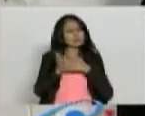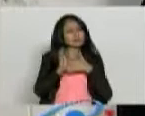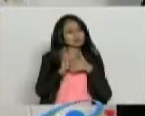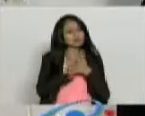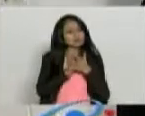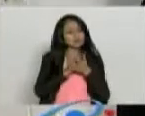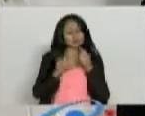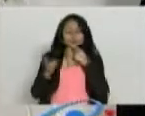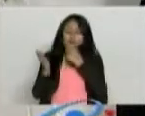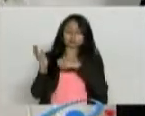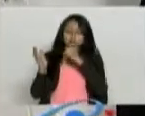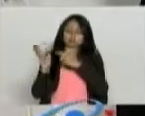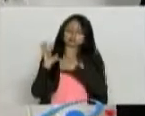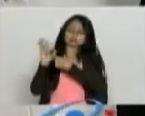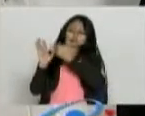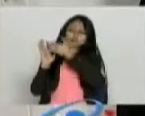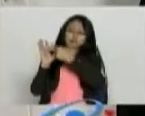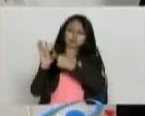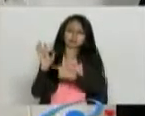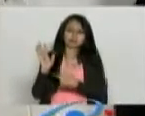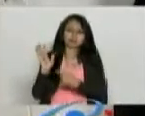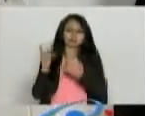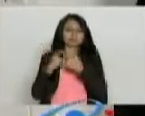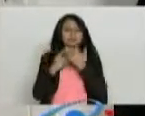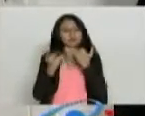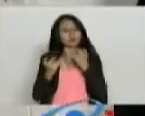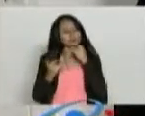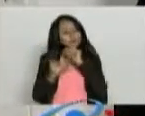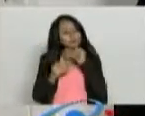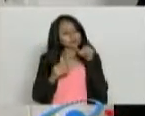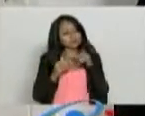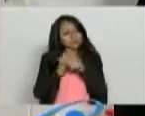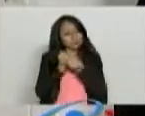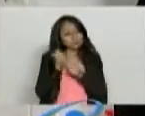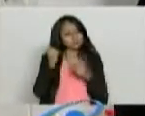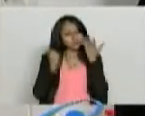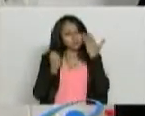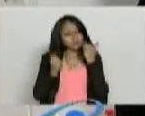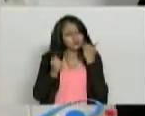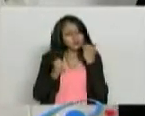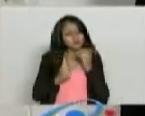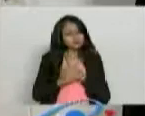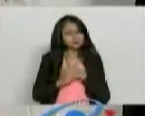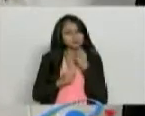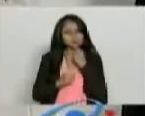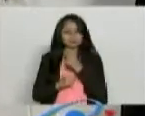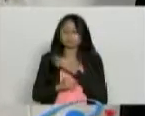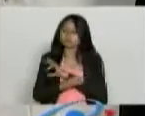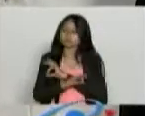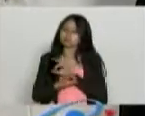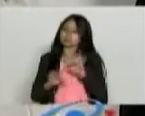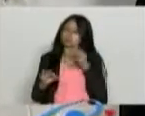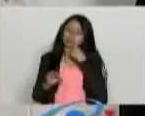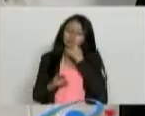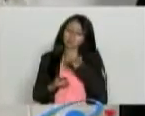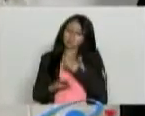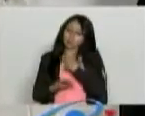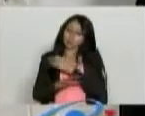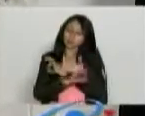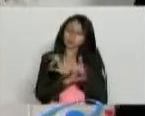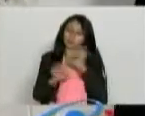tratamientos. ¿Y alguna vez le han preguntado si usted da del cuerpo o no todos los días? No, nunca me han preguntado eso.